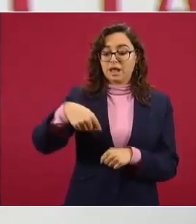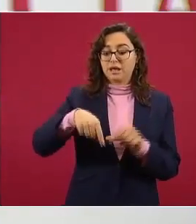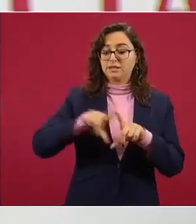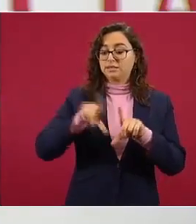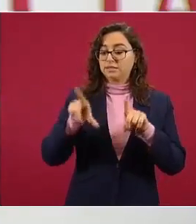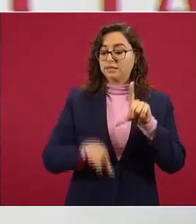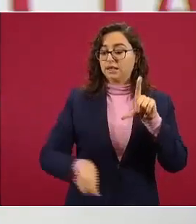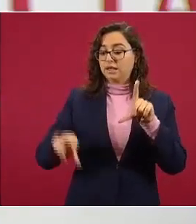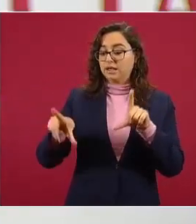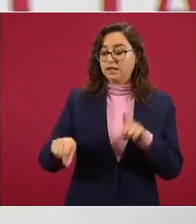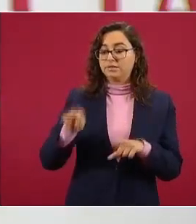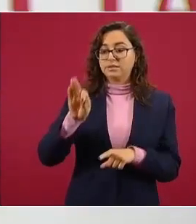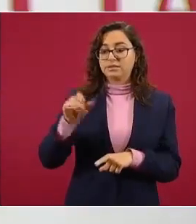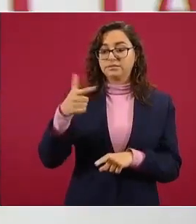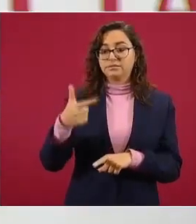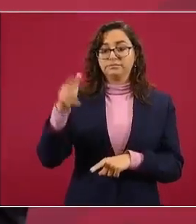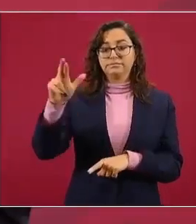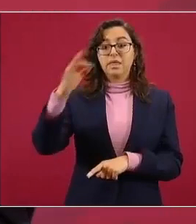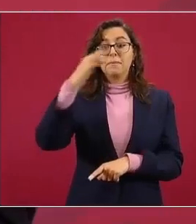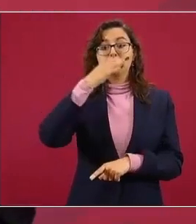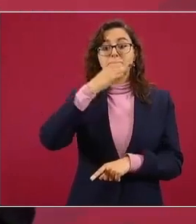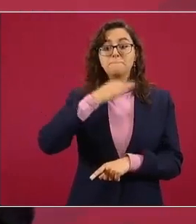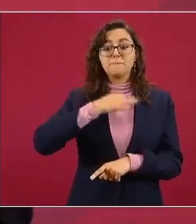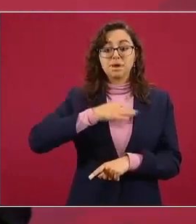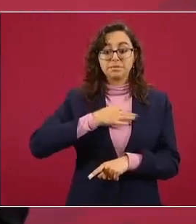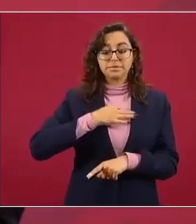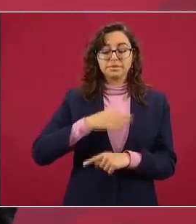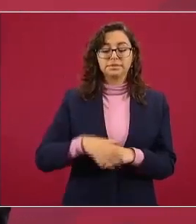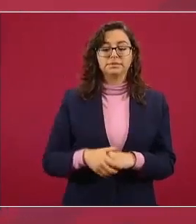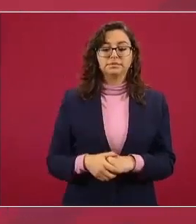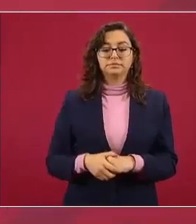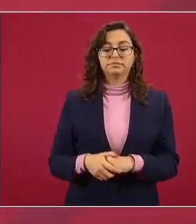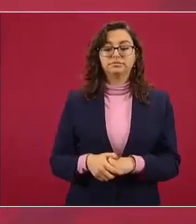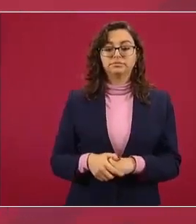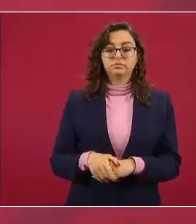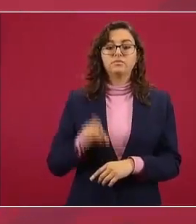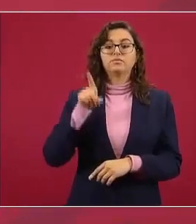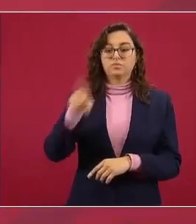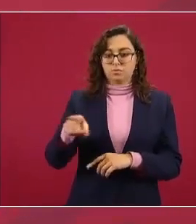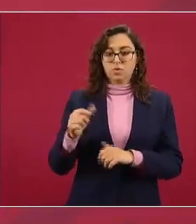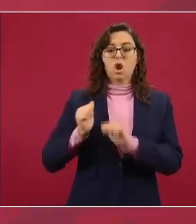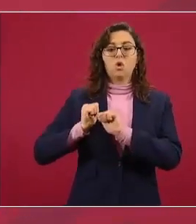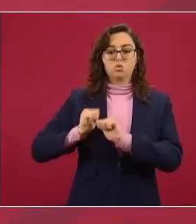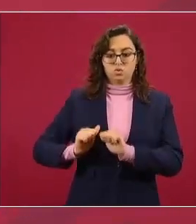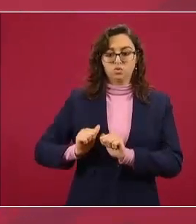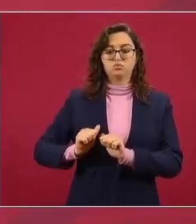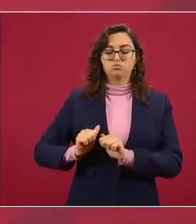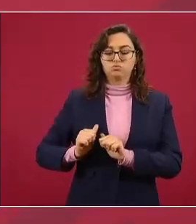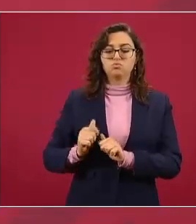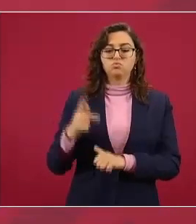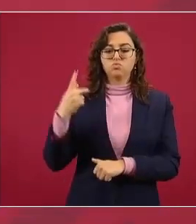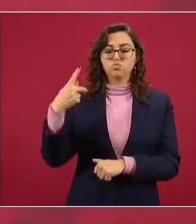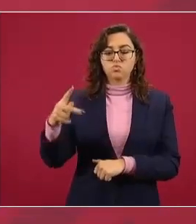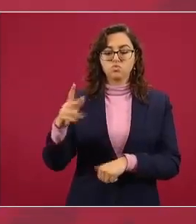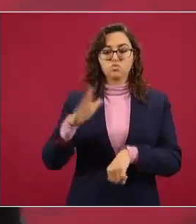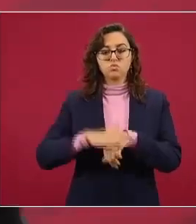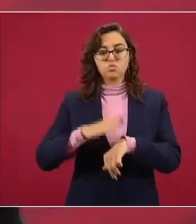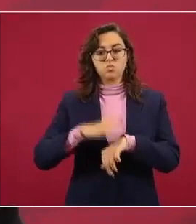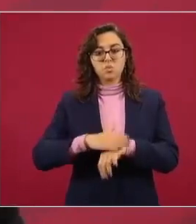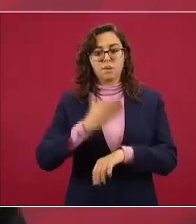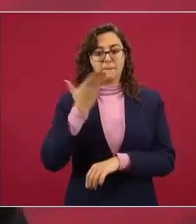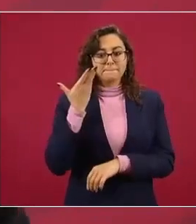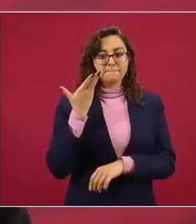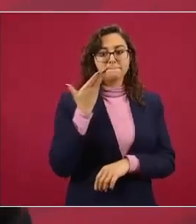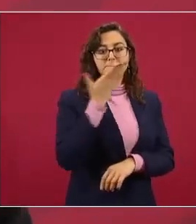notificó a la Cancillería que con fundamento en sus potestades legales solicitó de manera